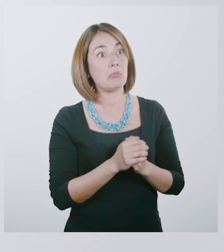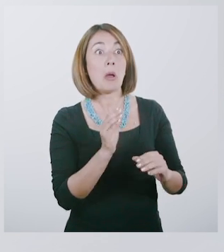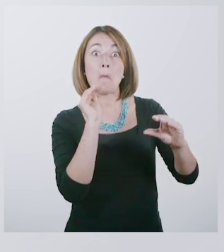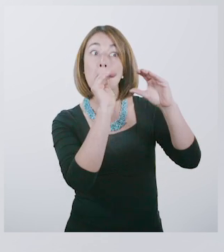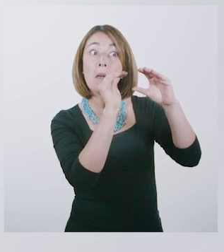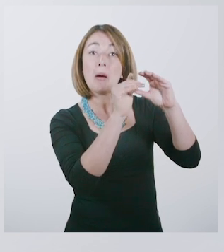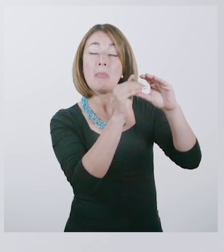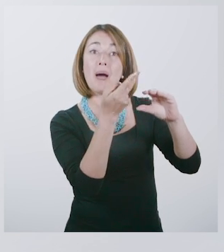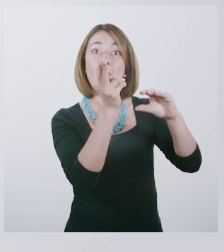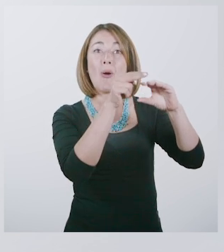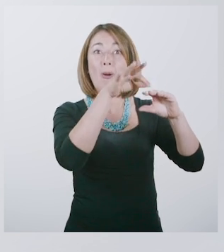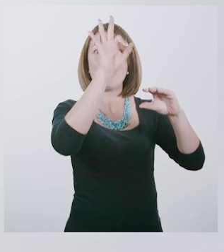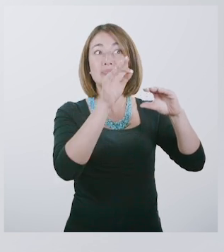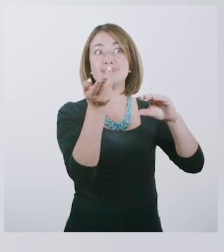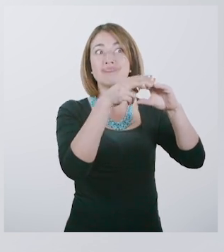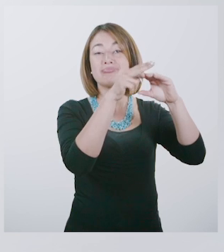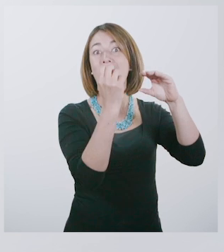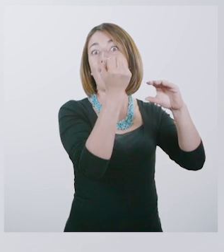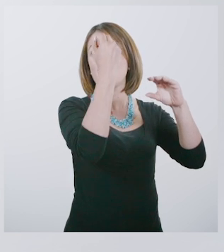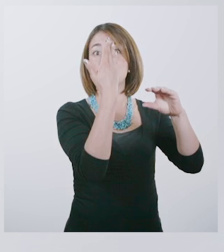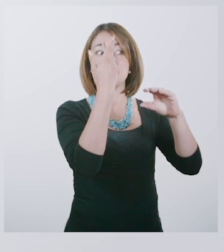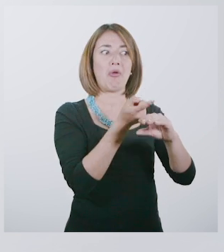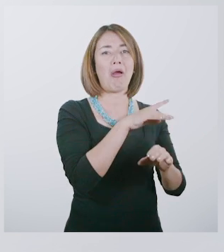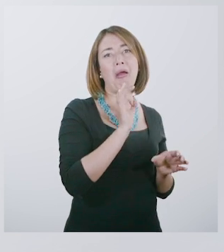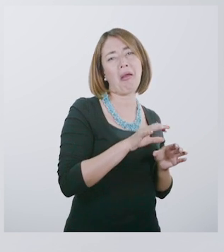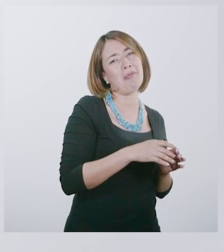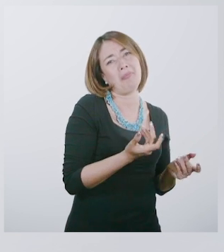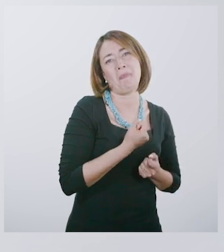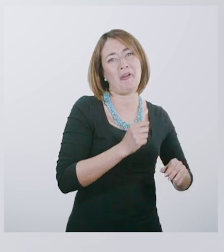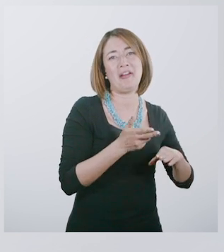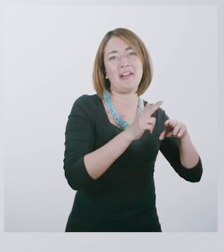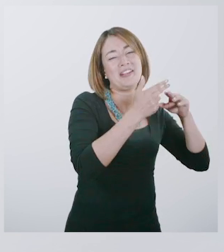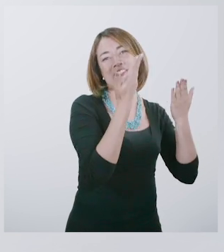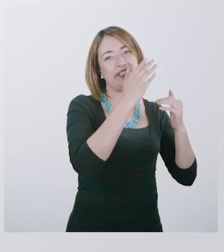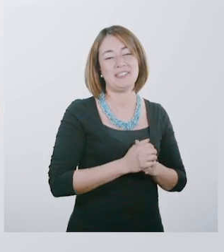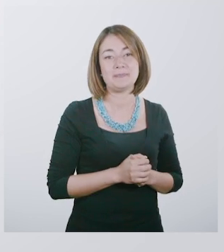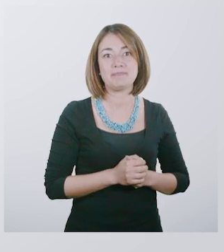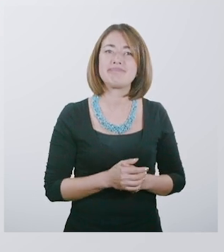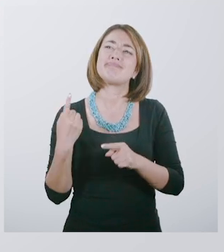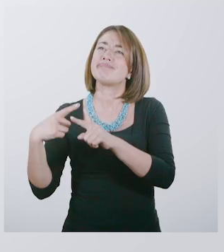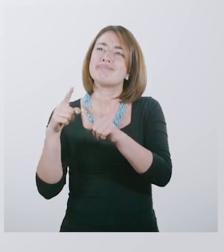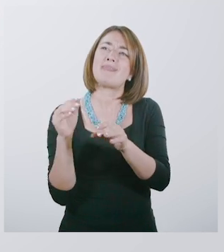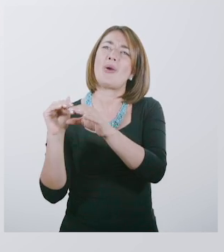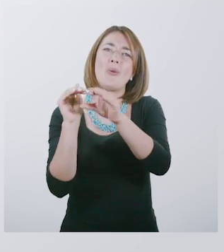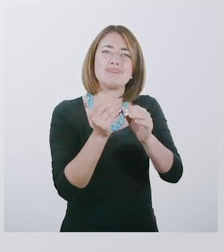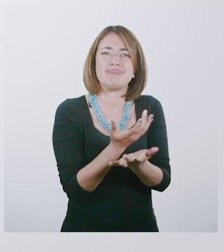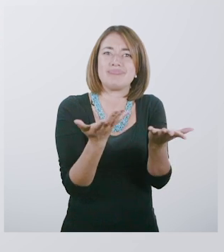control sobre mi dinero. Además, me paga un interés por tener mi dinero allí, cosa que no lograba con mi marranito. Existen